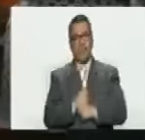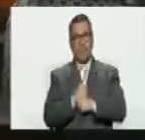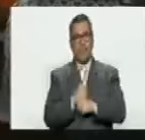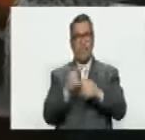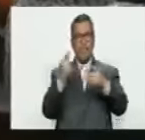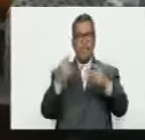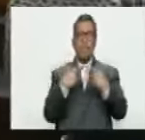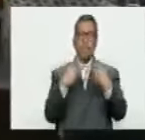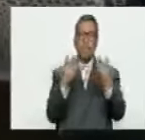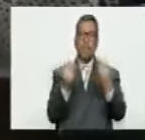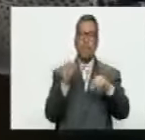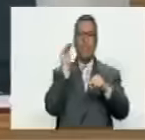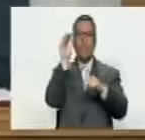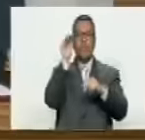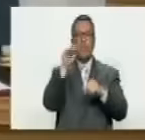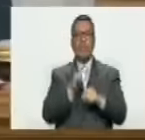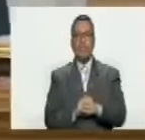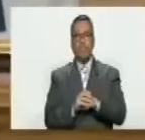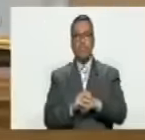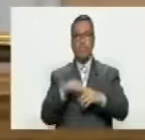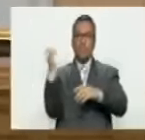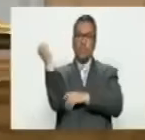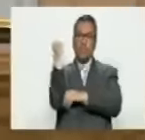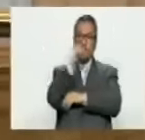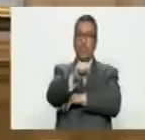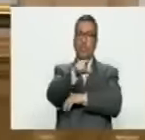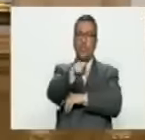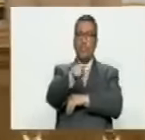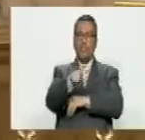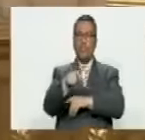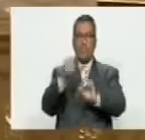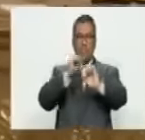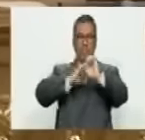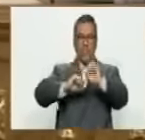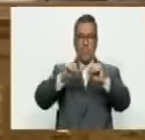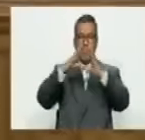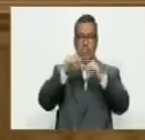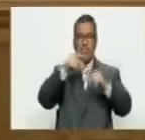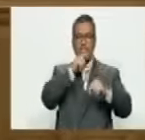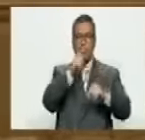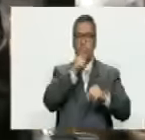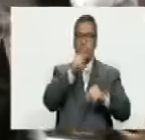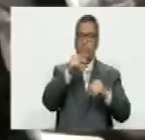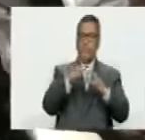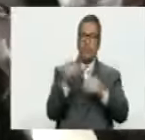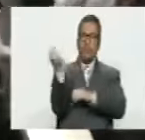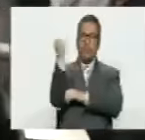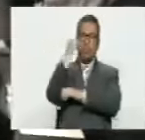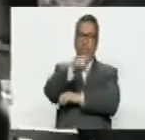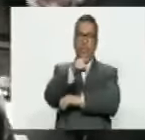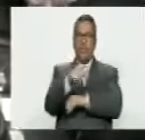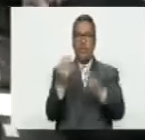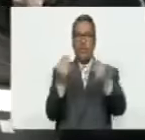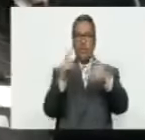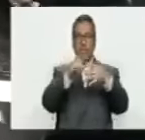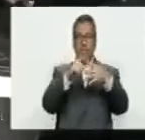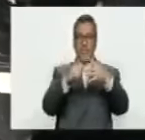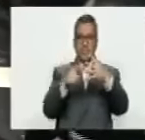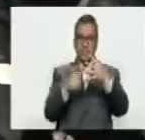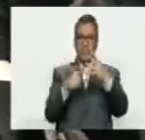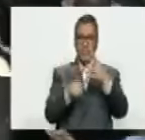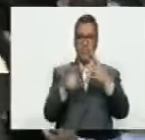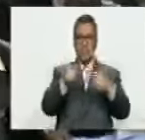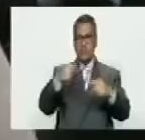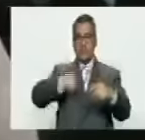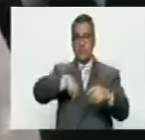llena de futuro. Hemos vencido al fascismo. Hemos vencido muchas cosas. Y por